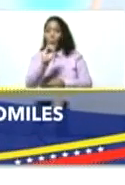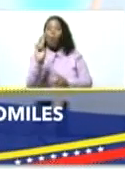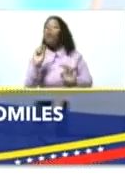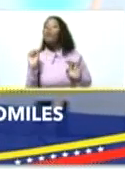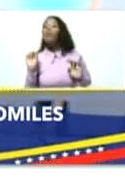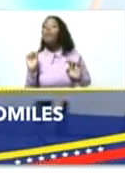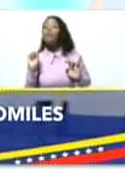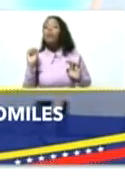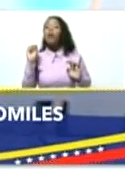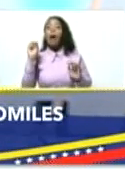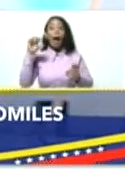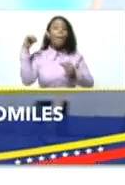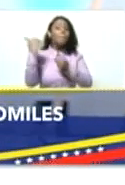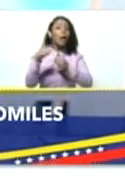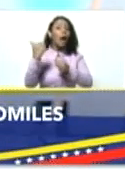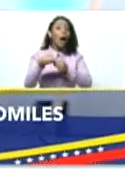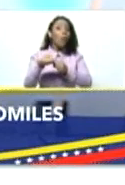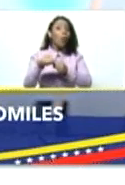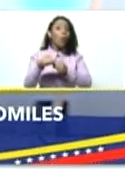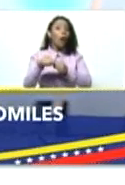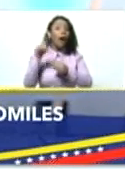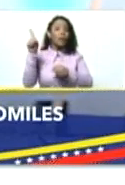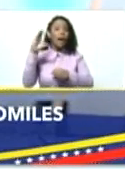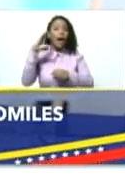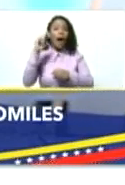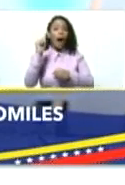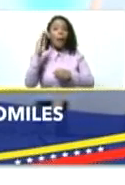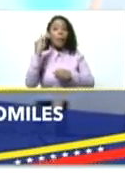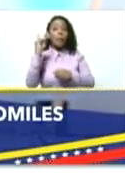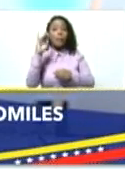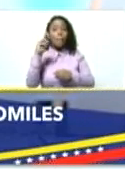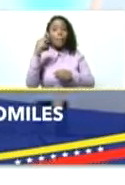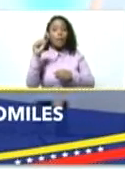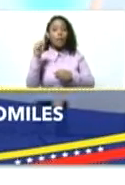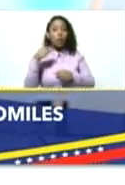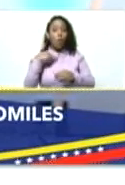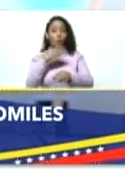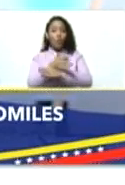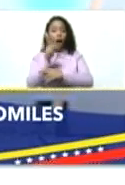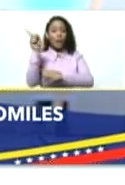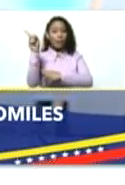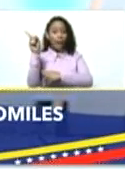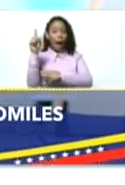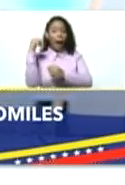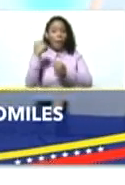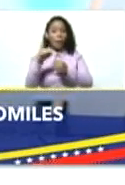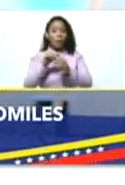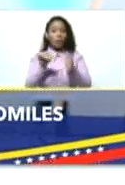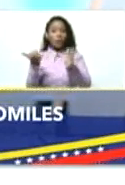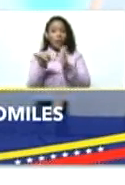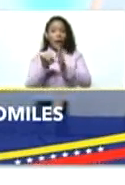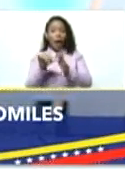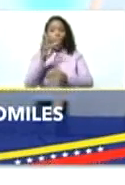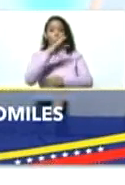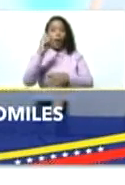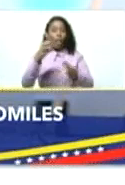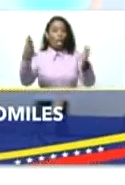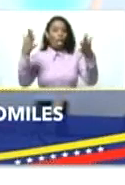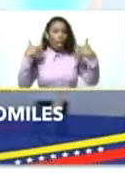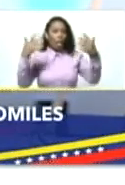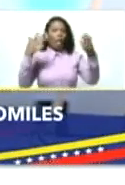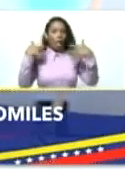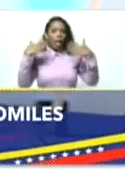En Maracayo, en Cabima, yo una vez fui en acto, en Cabima y estábamos a 40 grados.